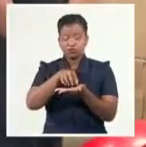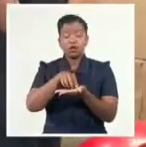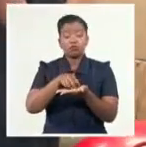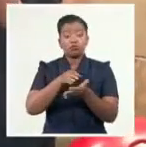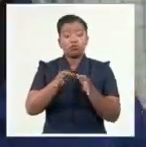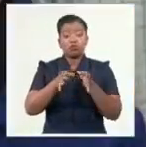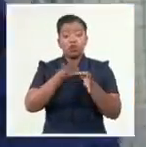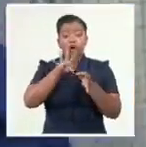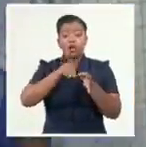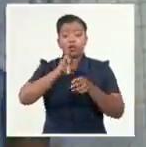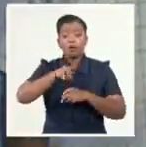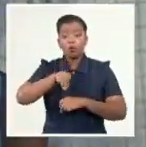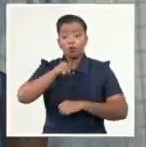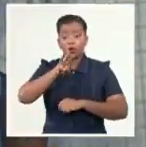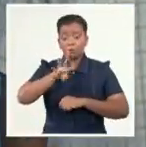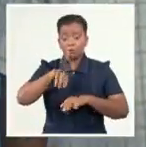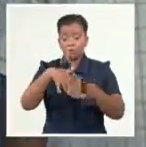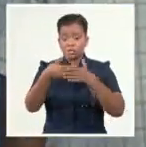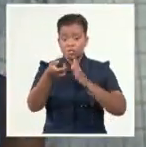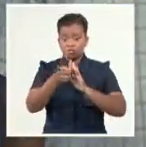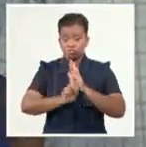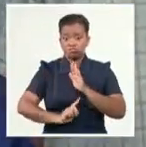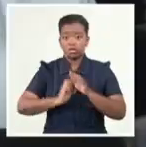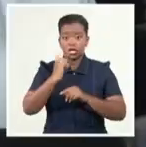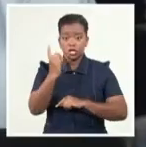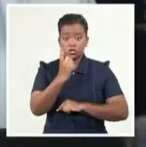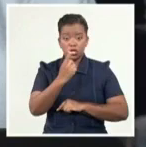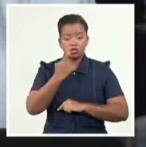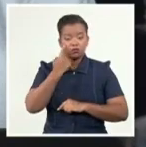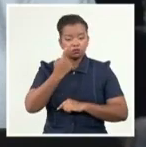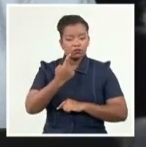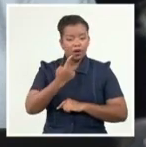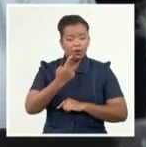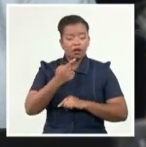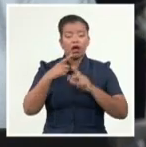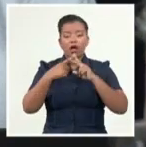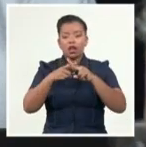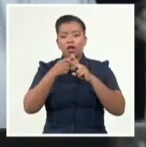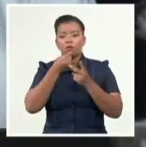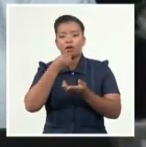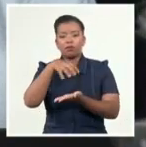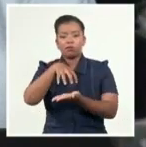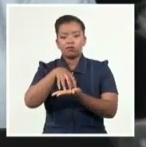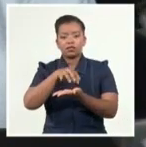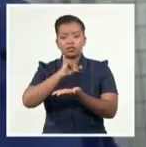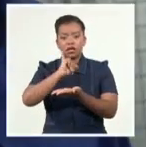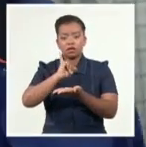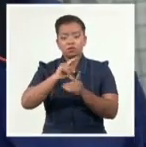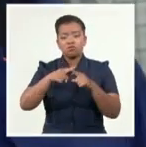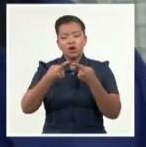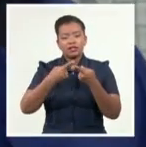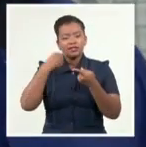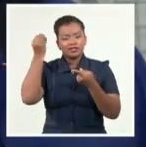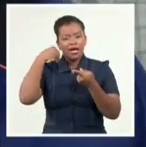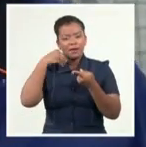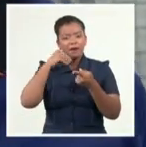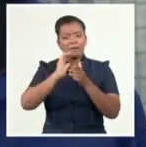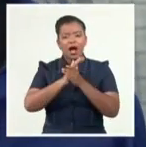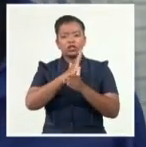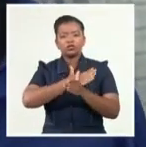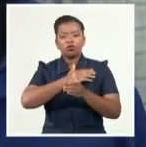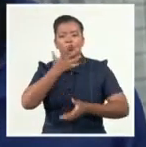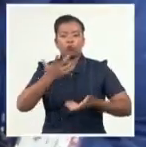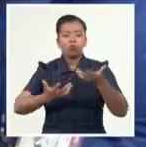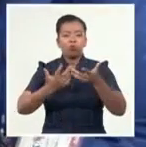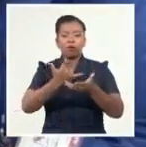Electroenergético Nacional y conoció la estrategia para recuperar el bloque 6, averiado por el incendio de marzo último y que para su arranque